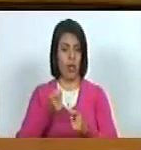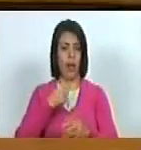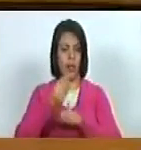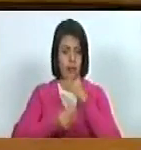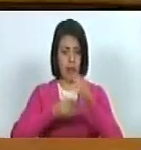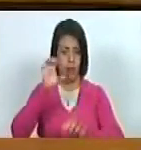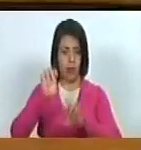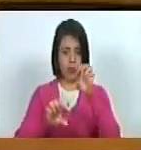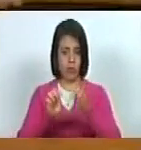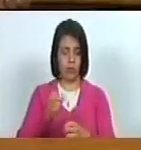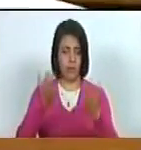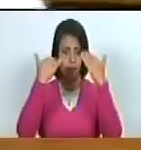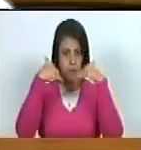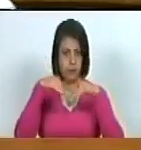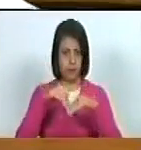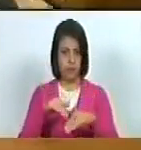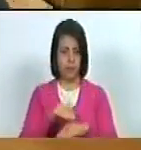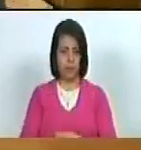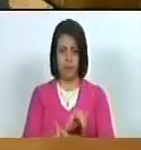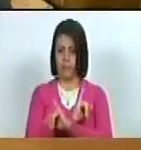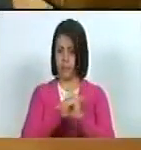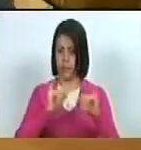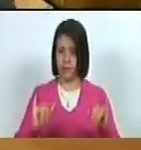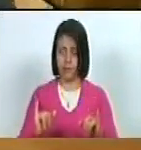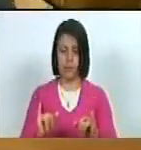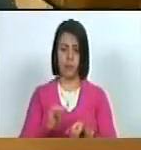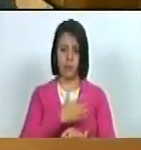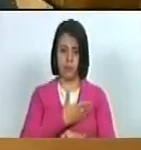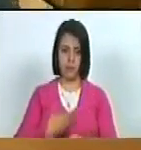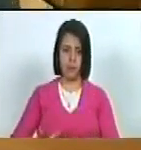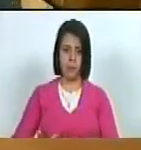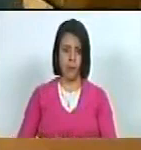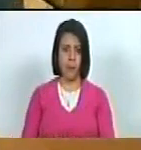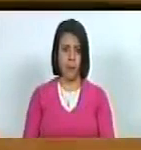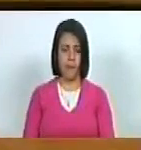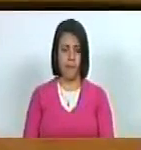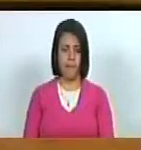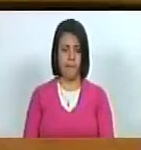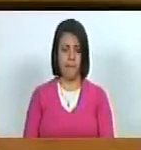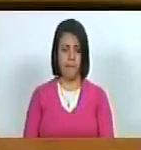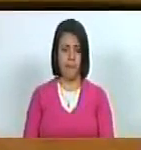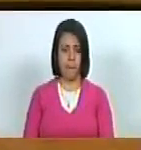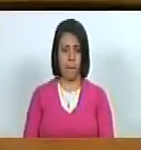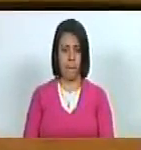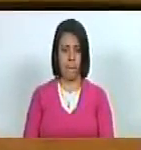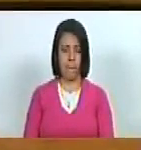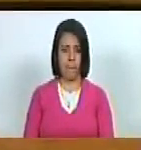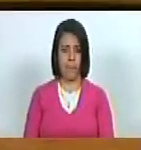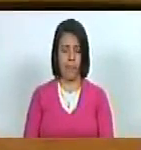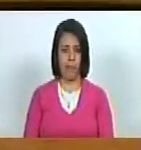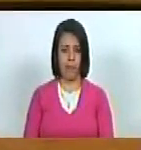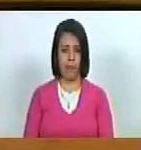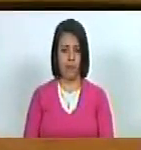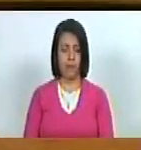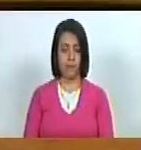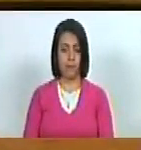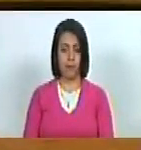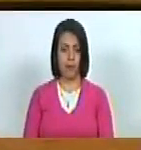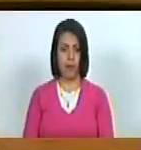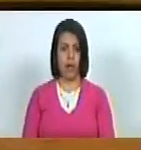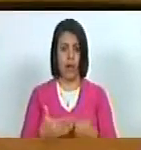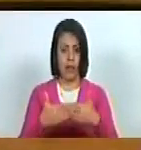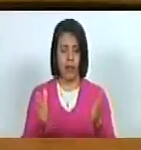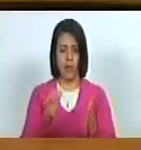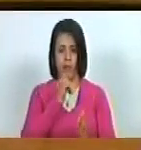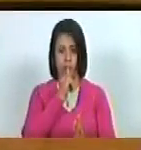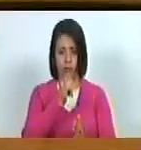su revisión. Siguiente punto de la cuenta. Es todo de la cuenta, ciudadano Presidente. Muy bien. Vamos a abrir un espacio